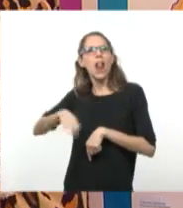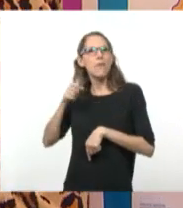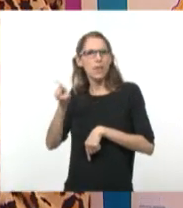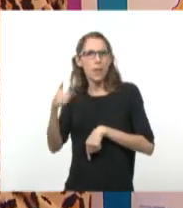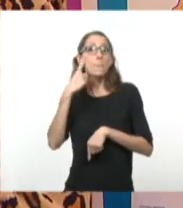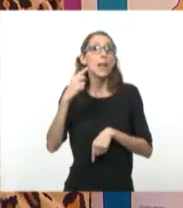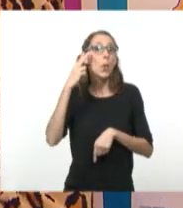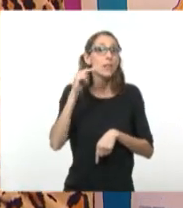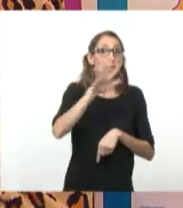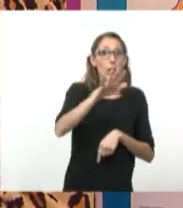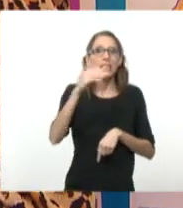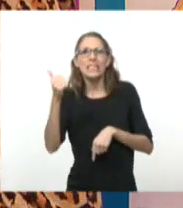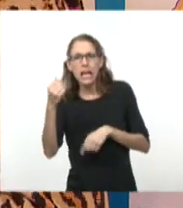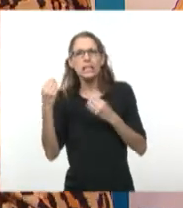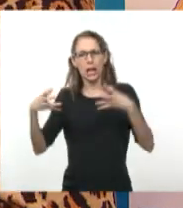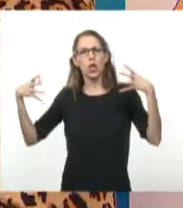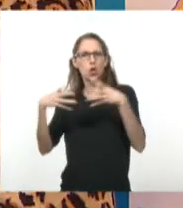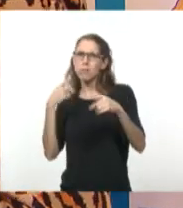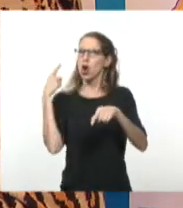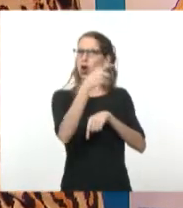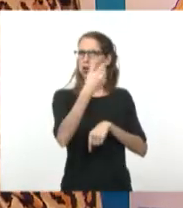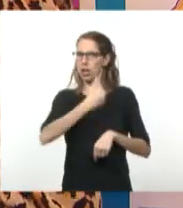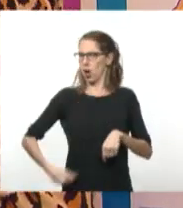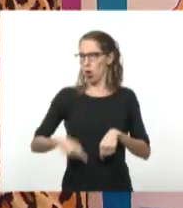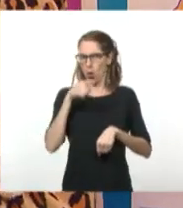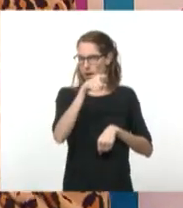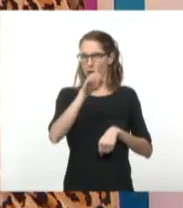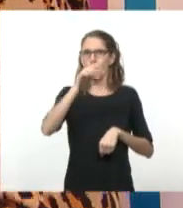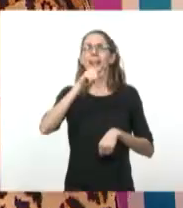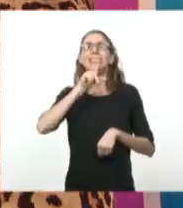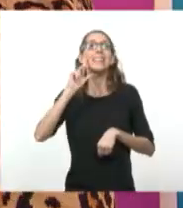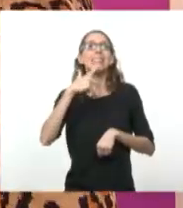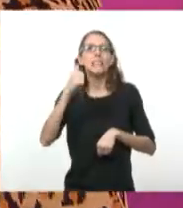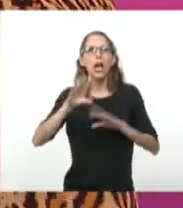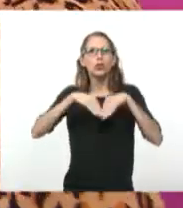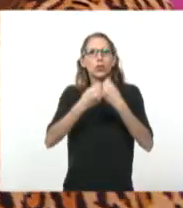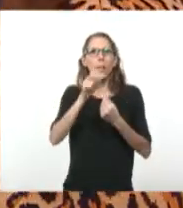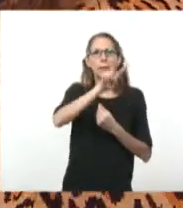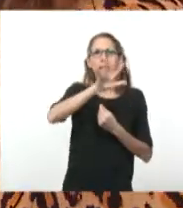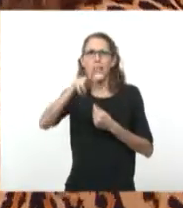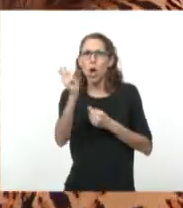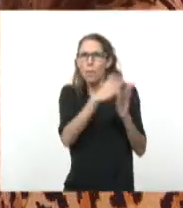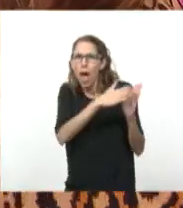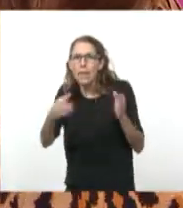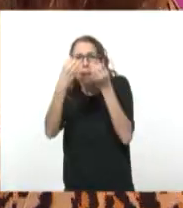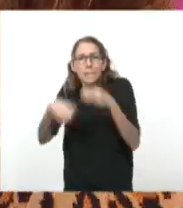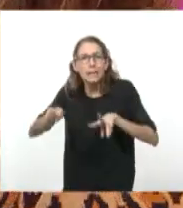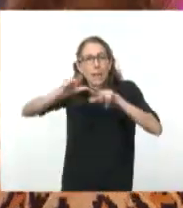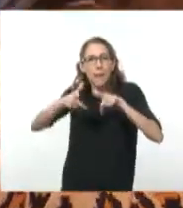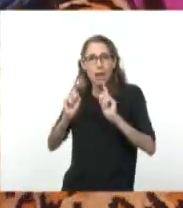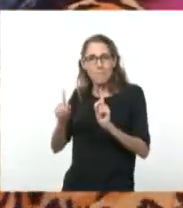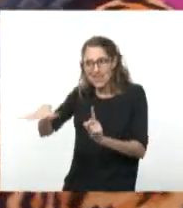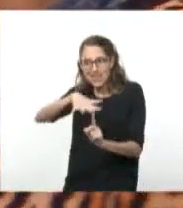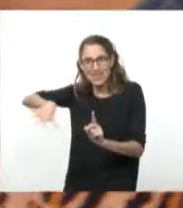la campaña guerrillera contra la dictadura de Batista, que va a durar 25 meses y que se va a armar en Sierra Maestra y desde la Sierra Maestra se va a